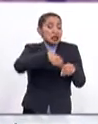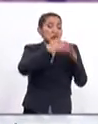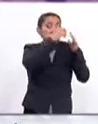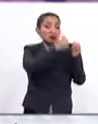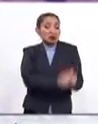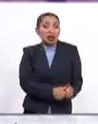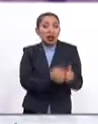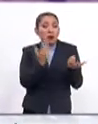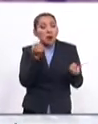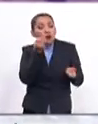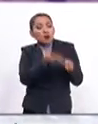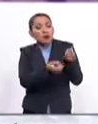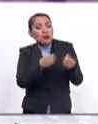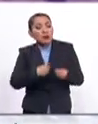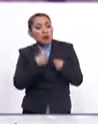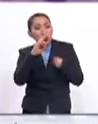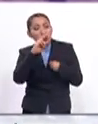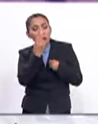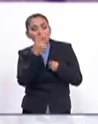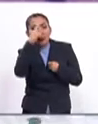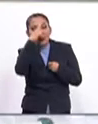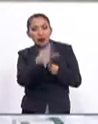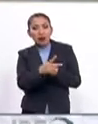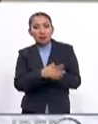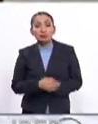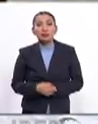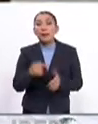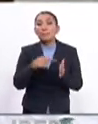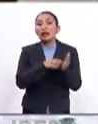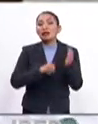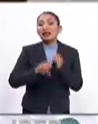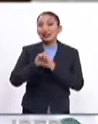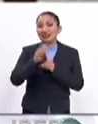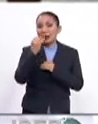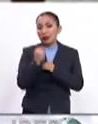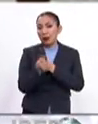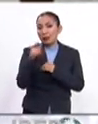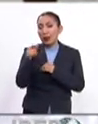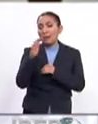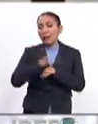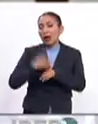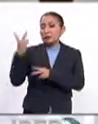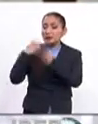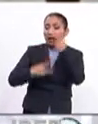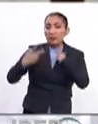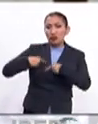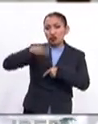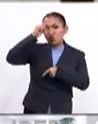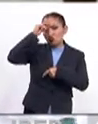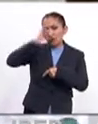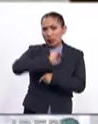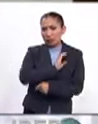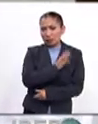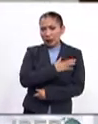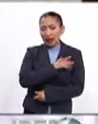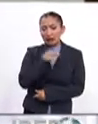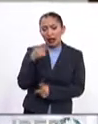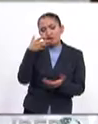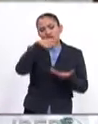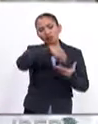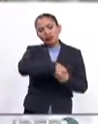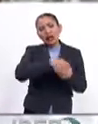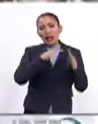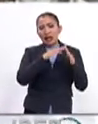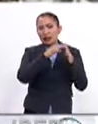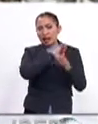a enriquecer la vida universitaria mexicana. En 1939 aumentó la llegada de intelectuales españoles que se integraron